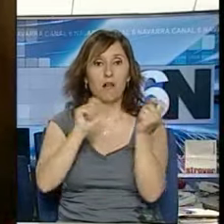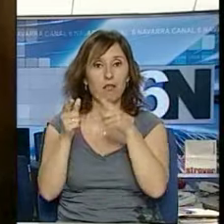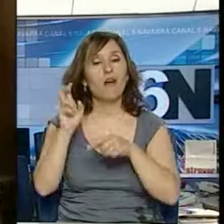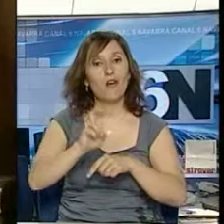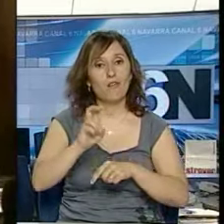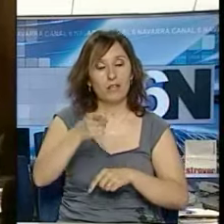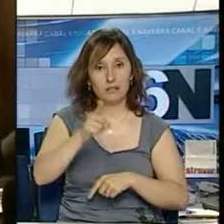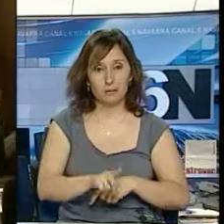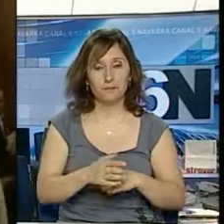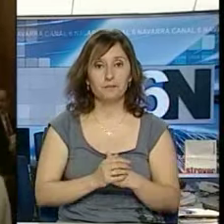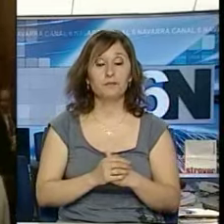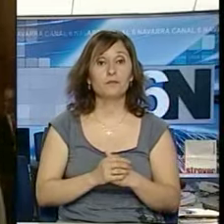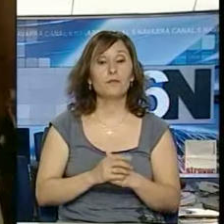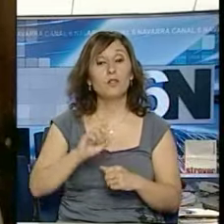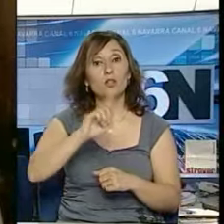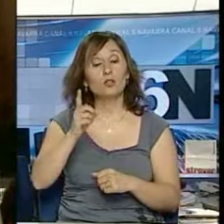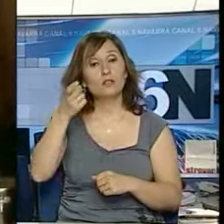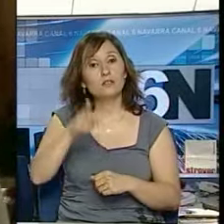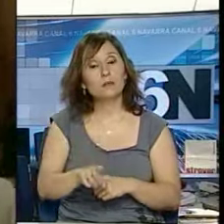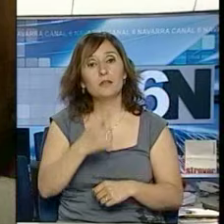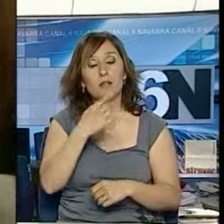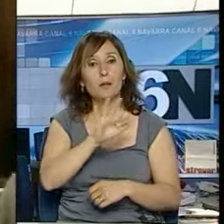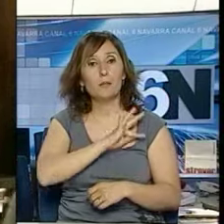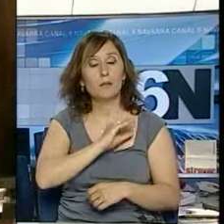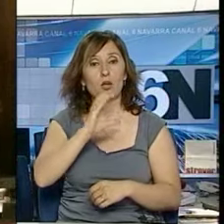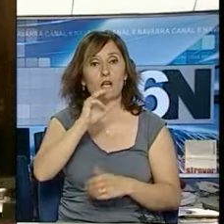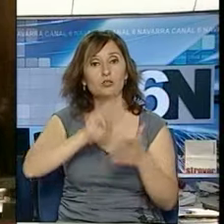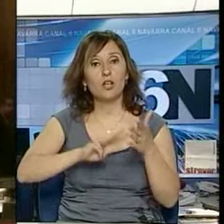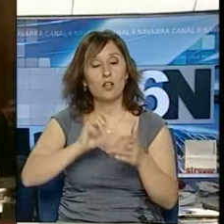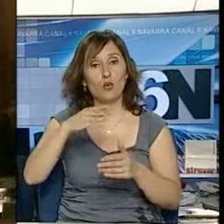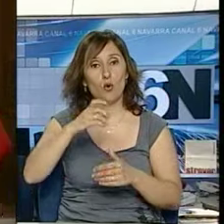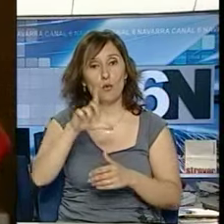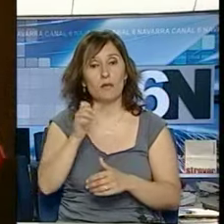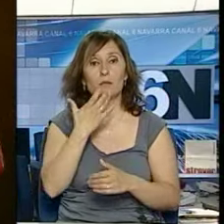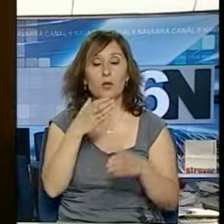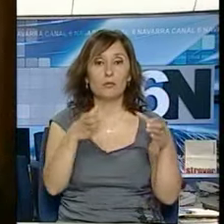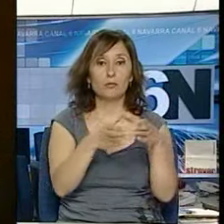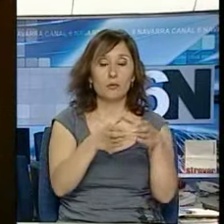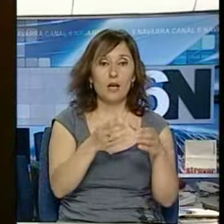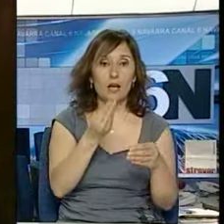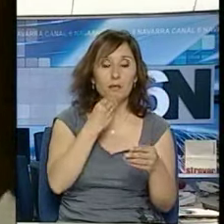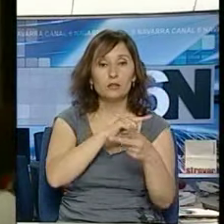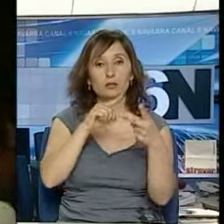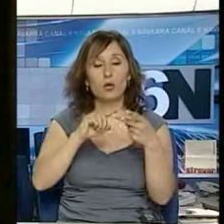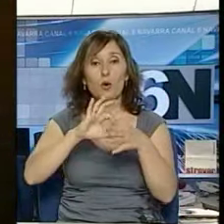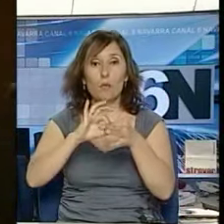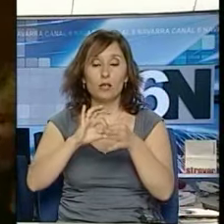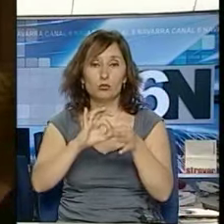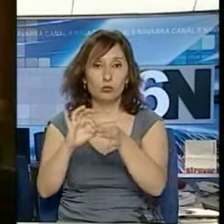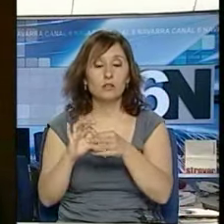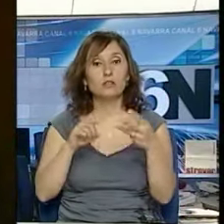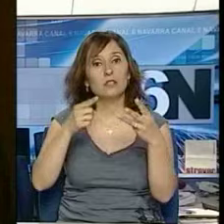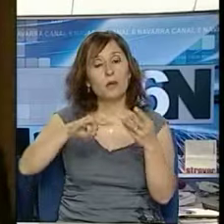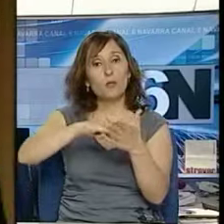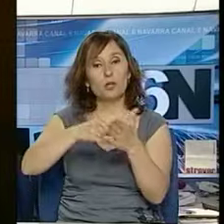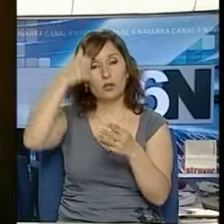En otro orden de cosas, el gobierno ha concedido cuatro nuevos galardones de la Cruz de Carlos III el Noble al Banco de Alimentos, Manos Unidas y Proyecto Hombre, así